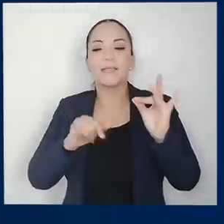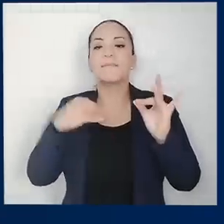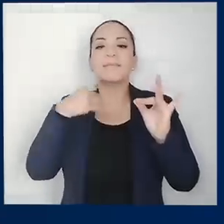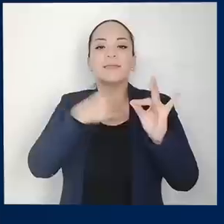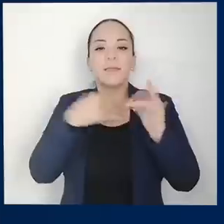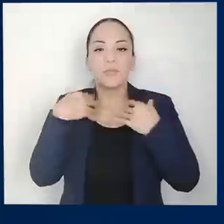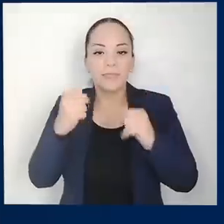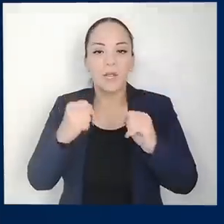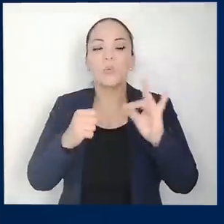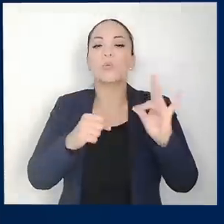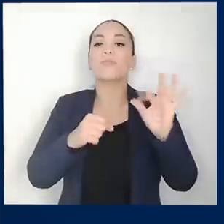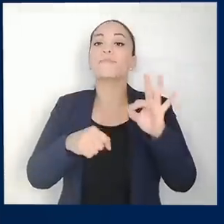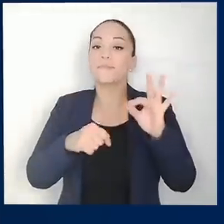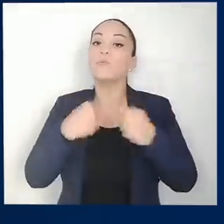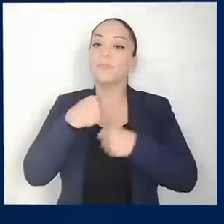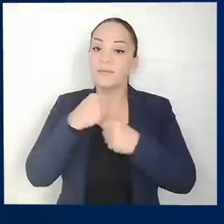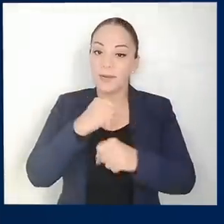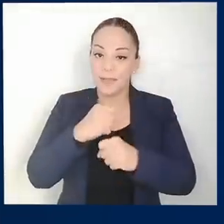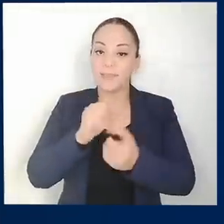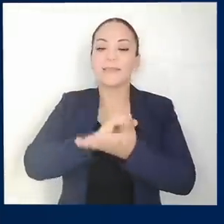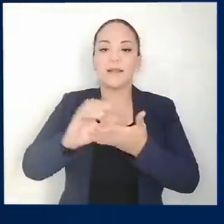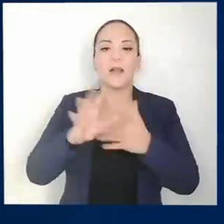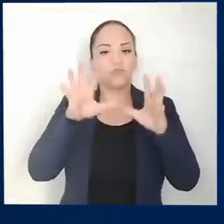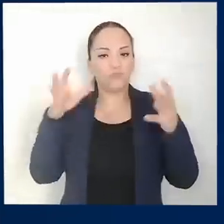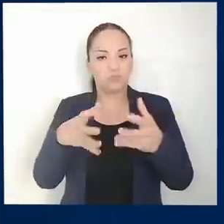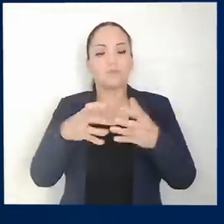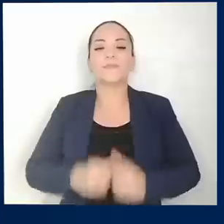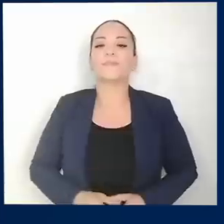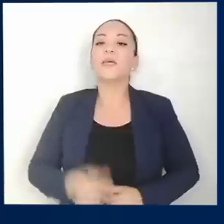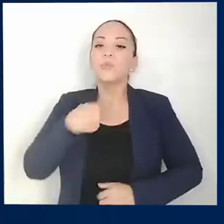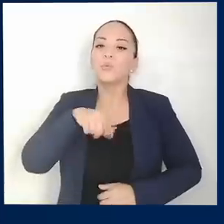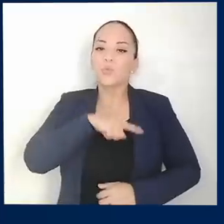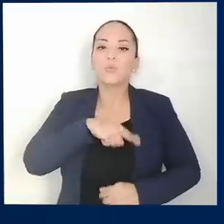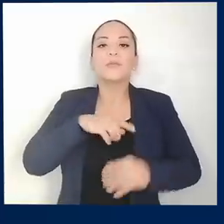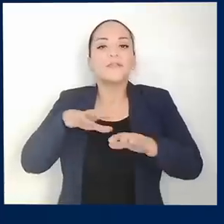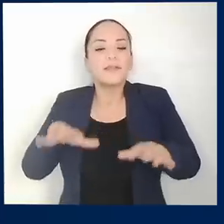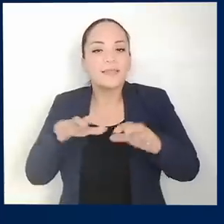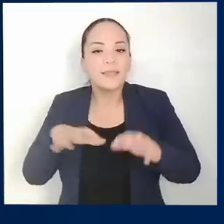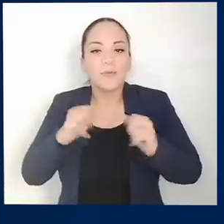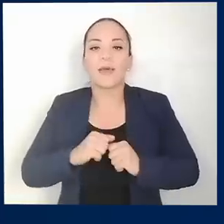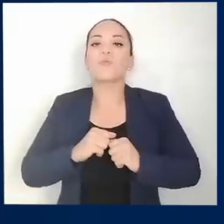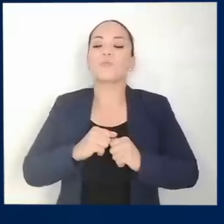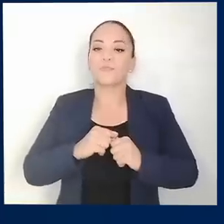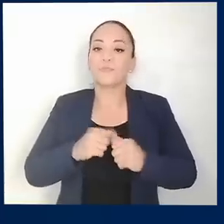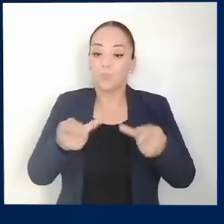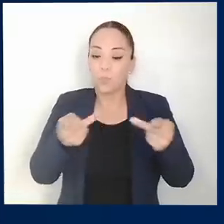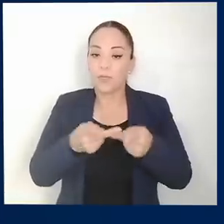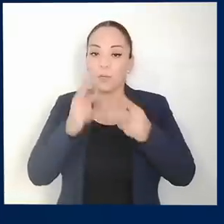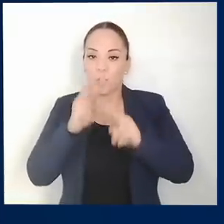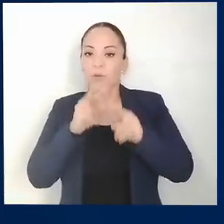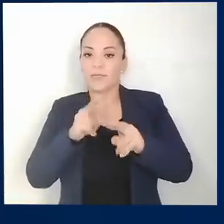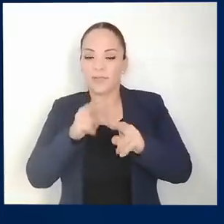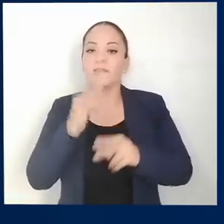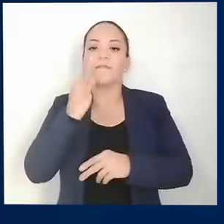el Ministerio de Salud y la Municipalidad de San Carlos. Hemos reactivado el puesto policial